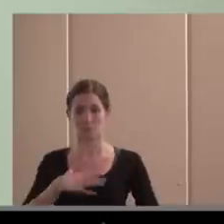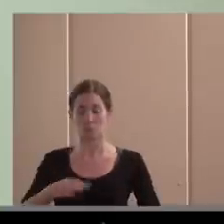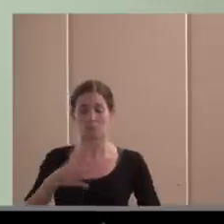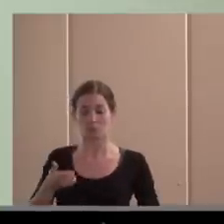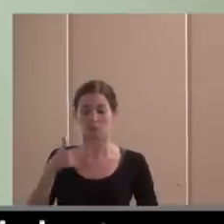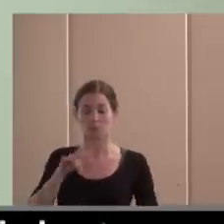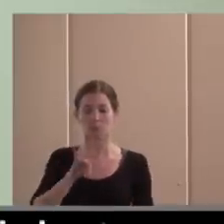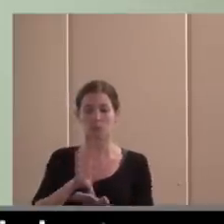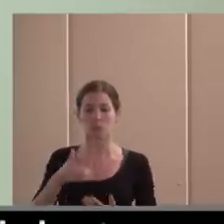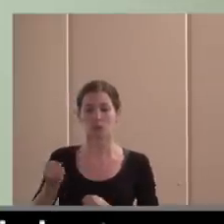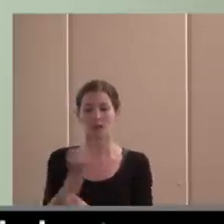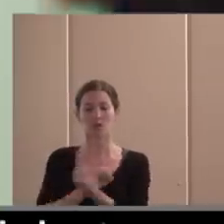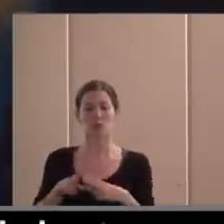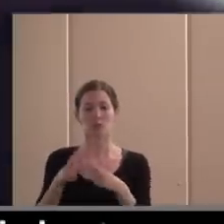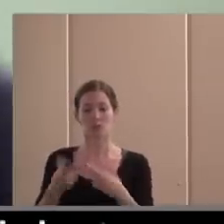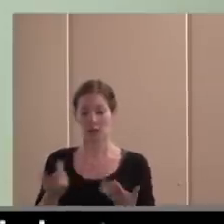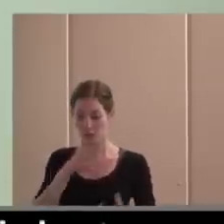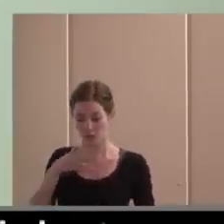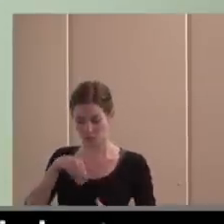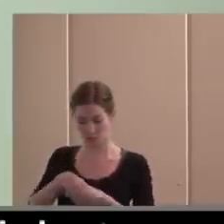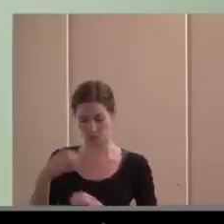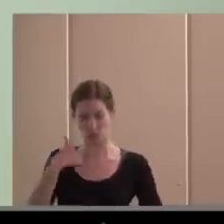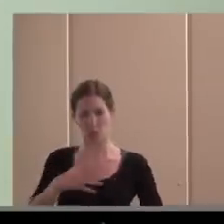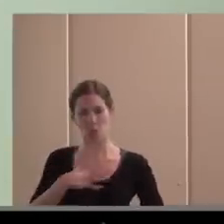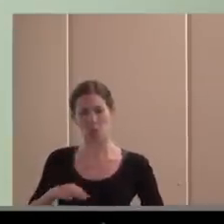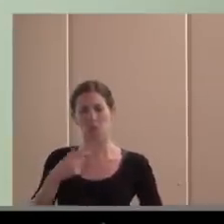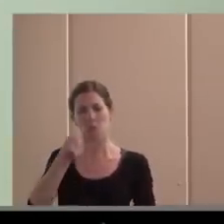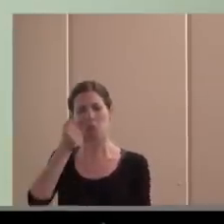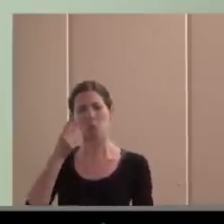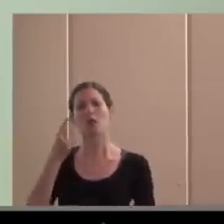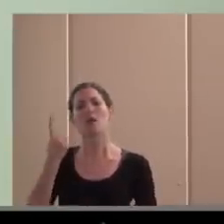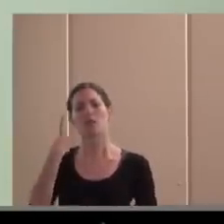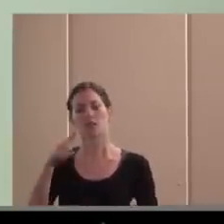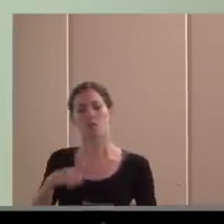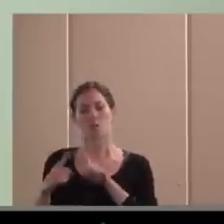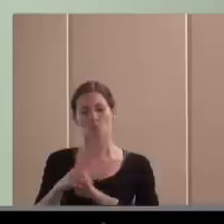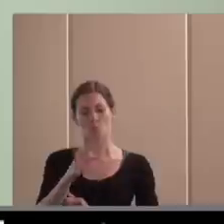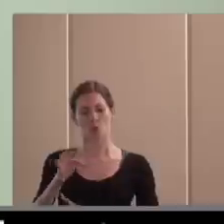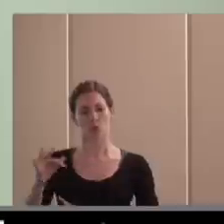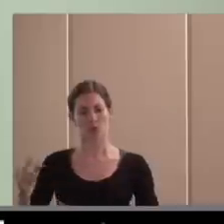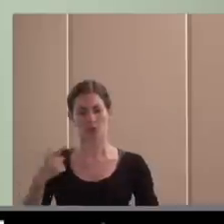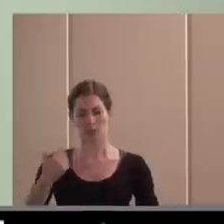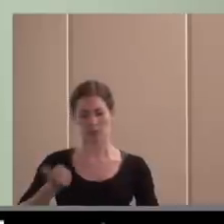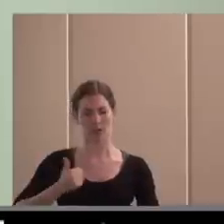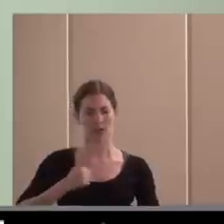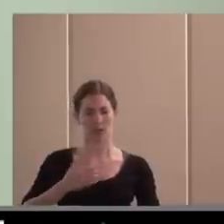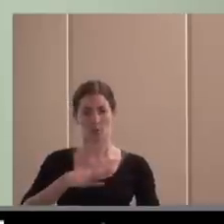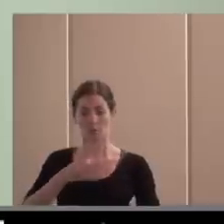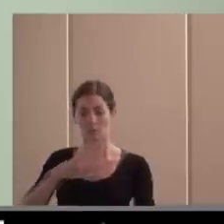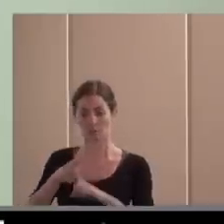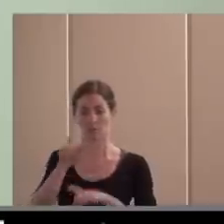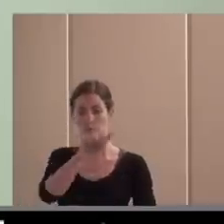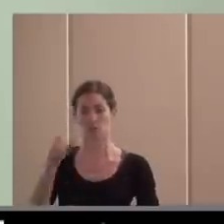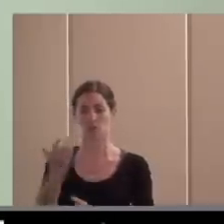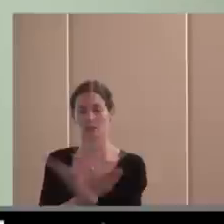potencialidad, le hayamos podido encontrar elementos que son muy positivos para la causa de las personas con discapacidad y para su